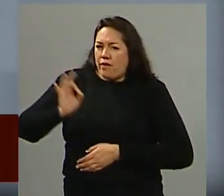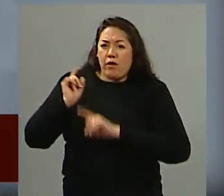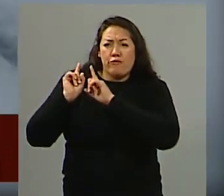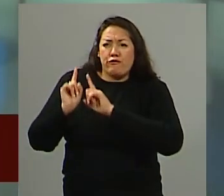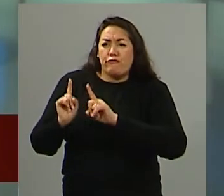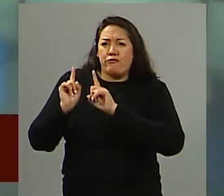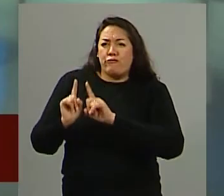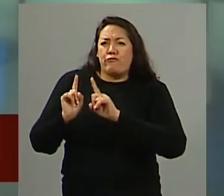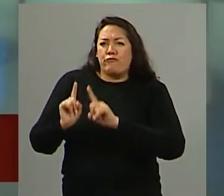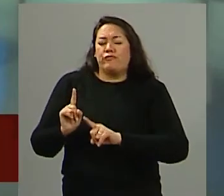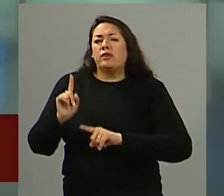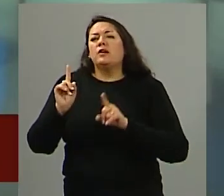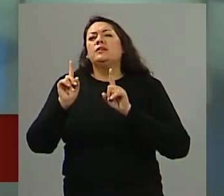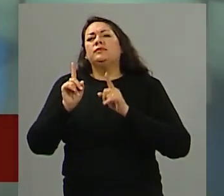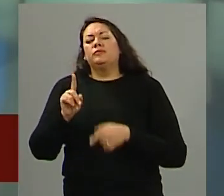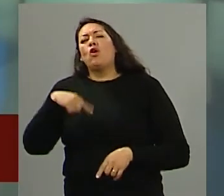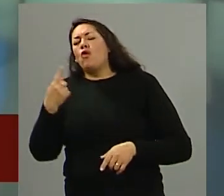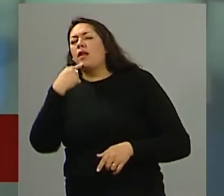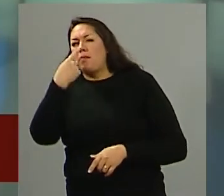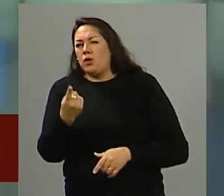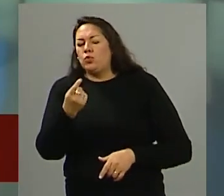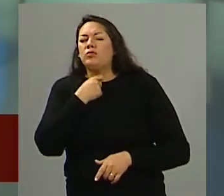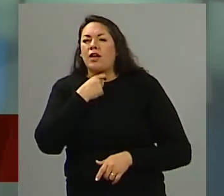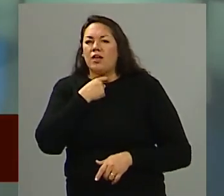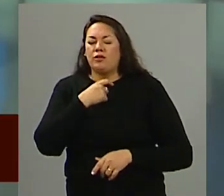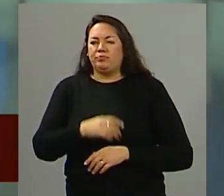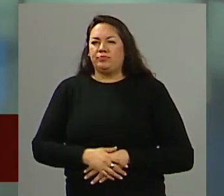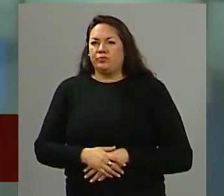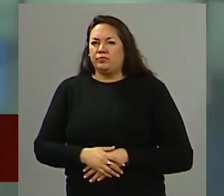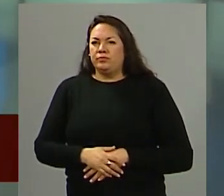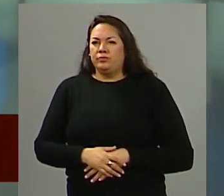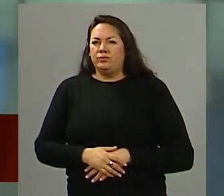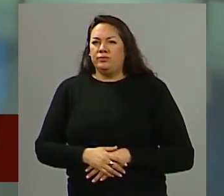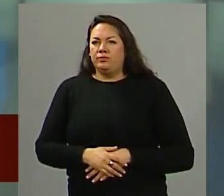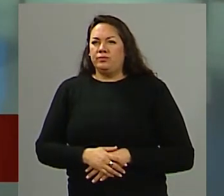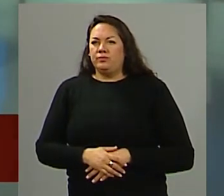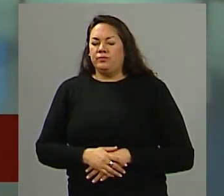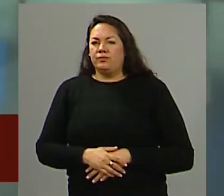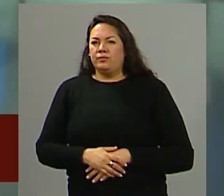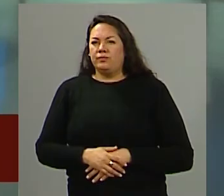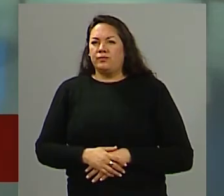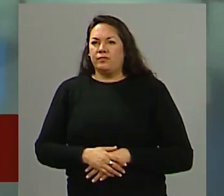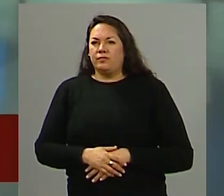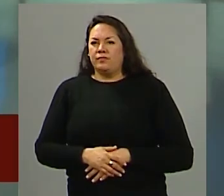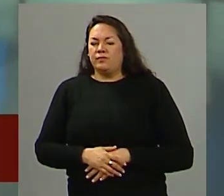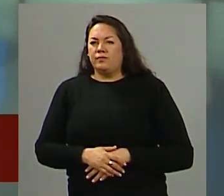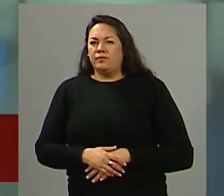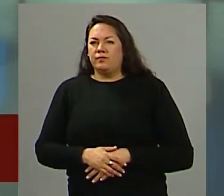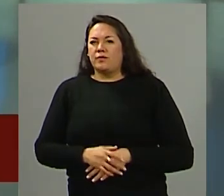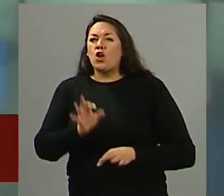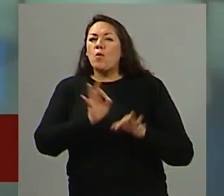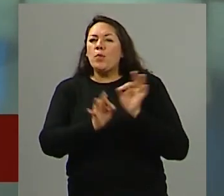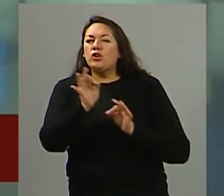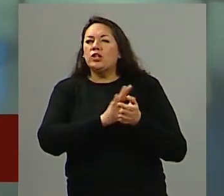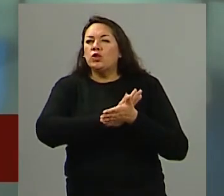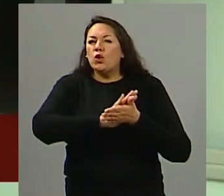no quería dejar de preguntarte también Adriana de este proyecto porque hemos hablado con una de las personas que está muy interesada en esto y es la posibilidad de un parque